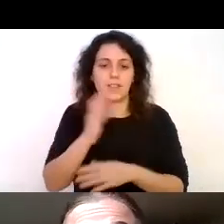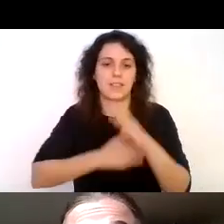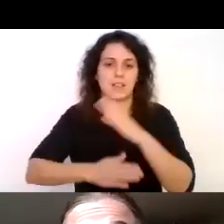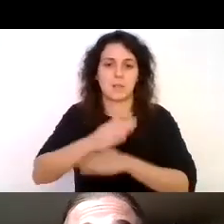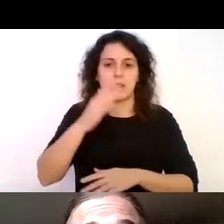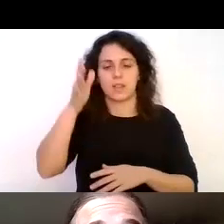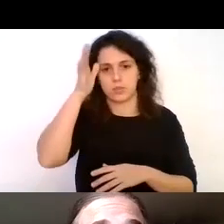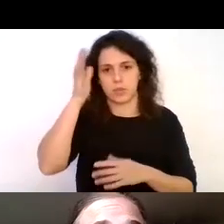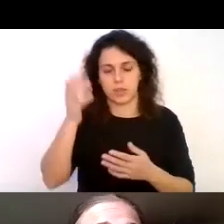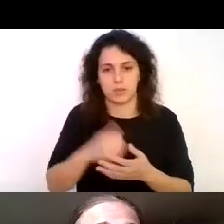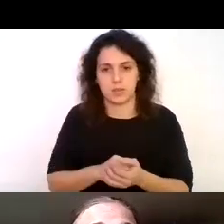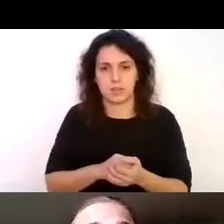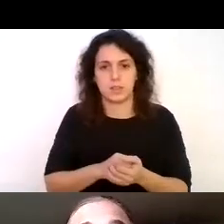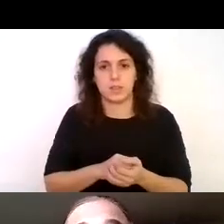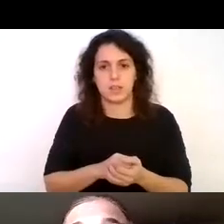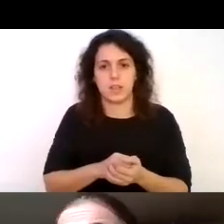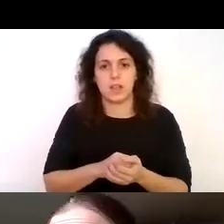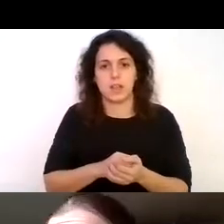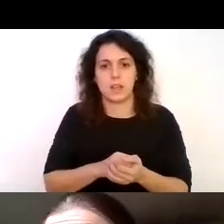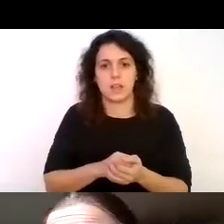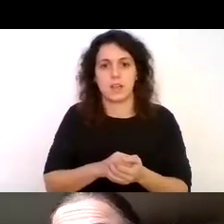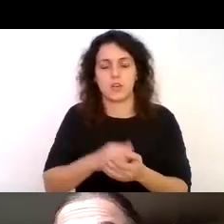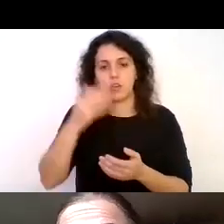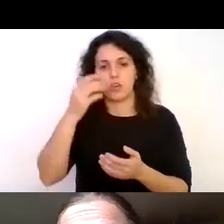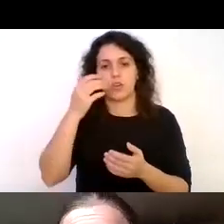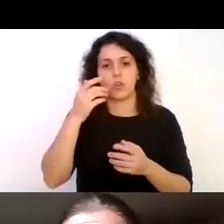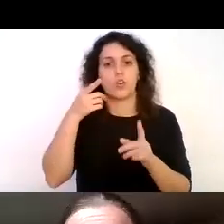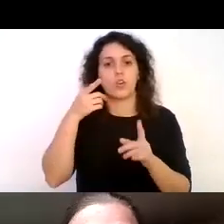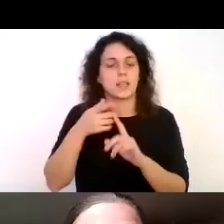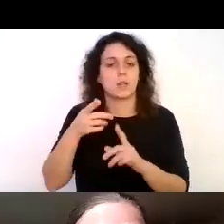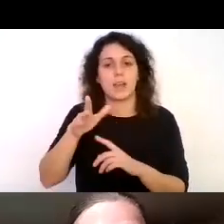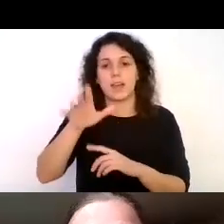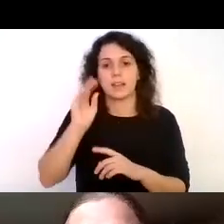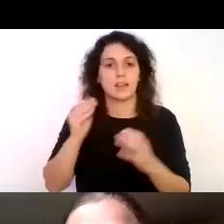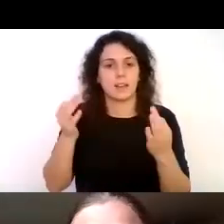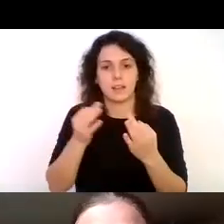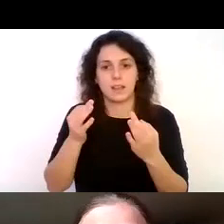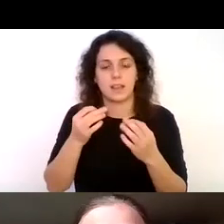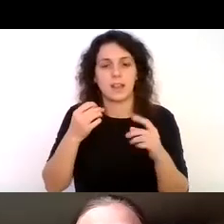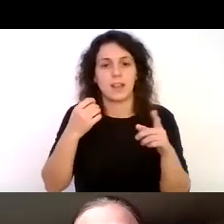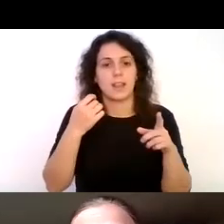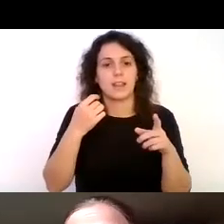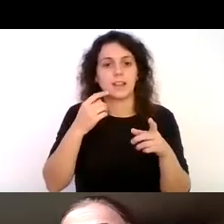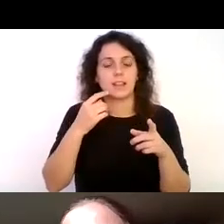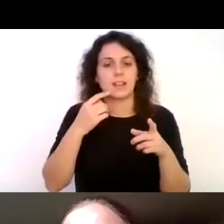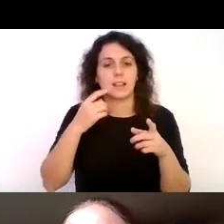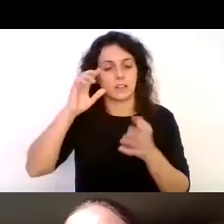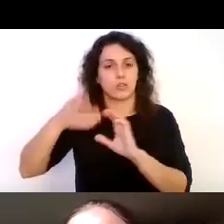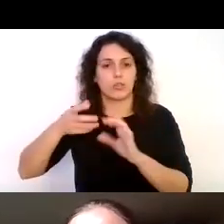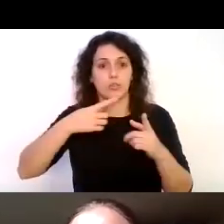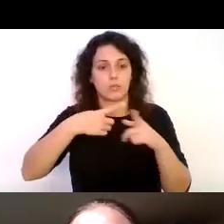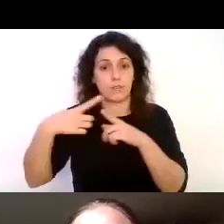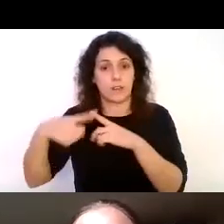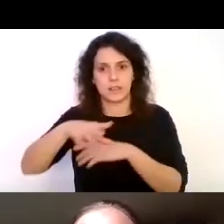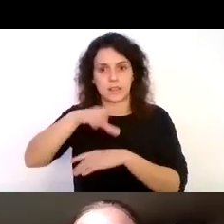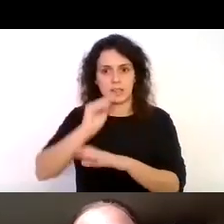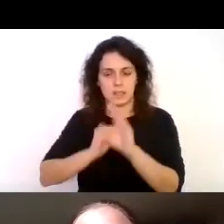cognitivas cierto para entender los distintos trastornos sabemos que más y más con